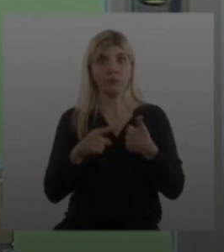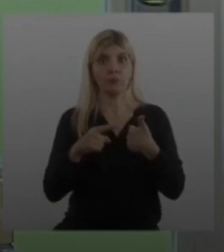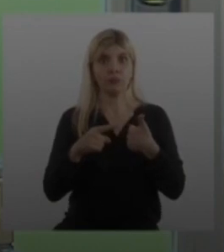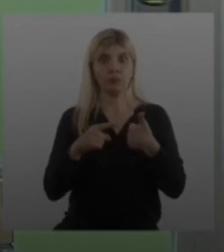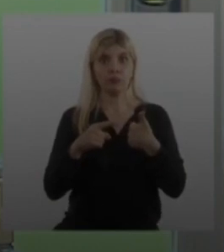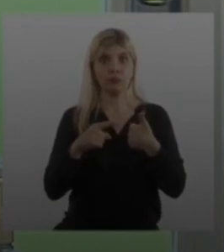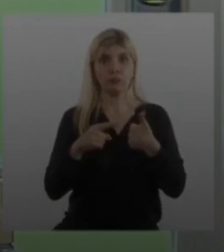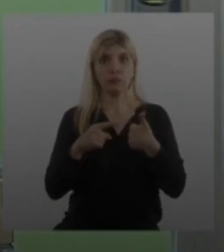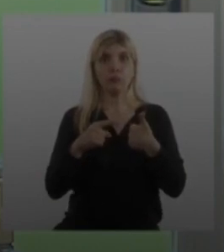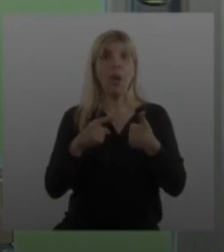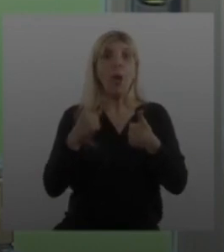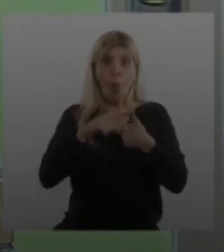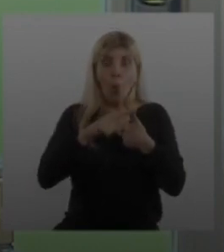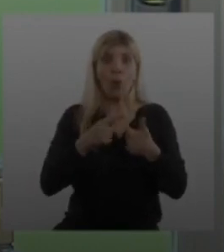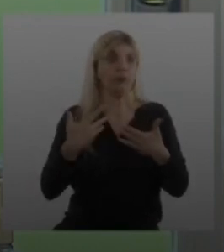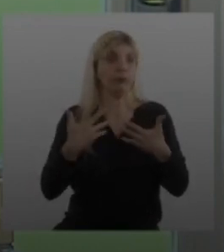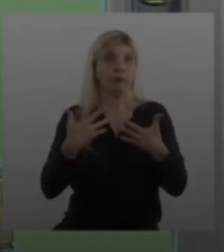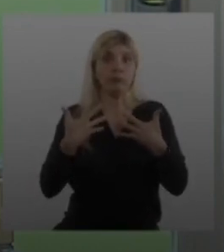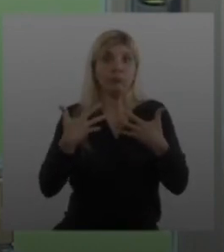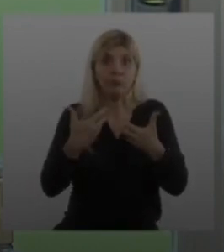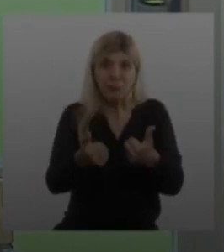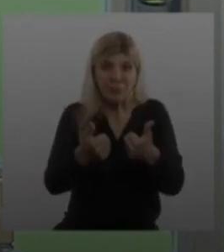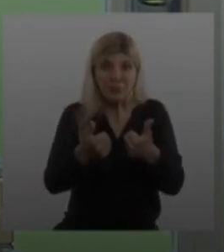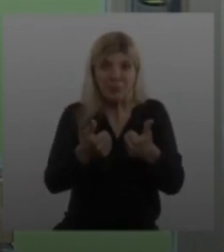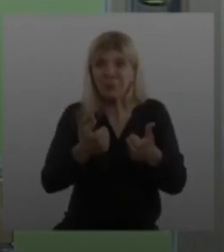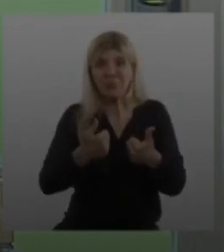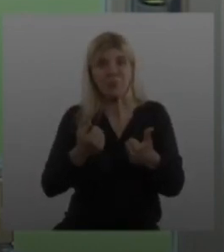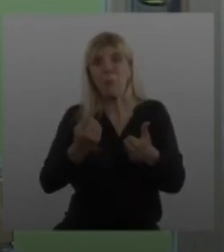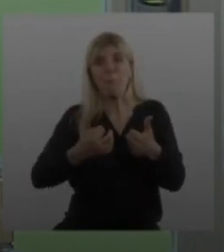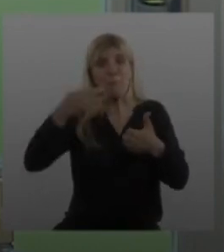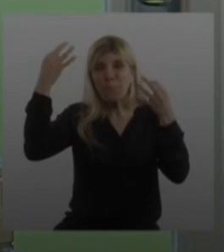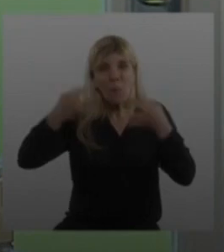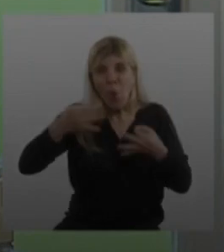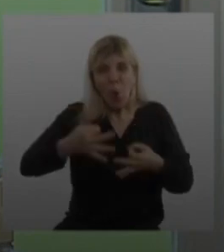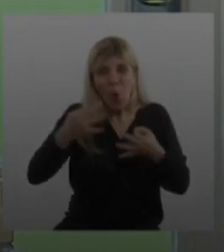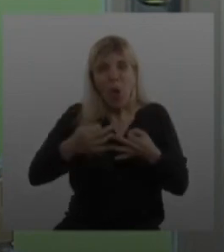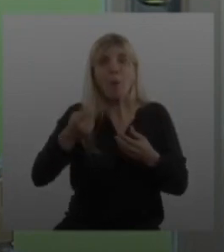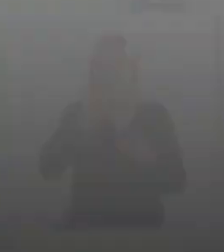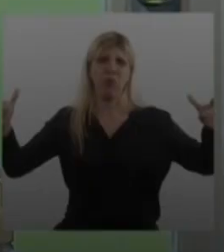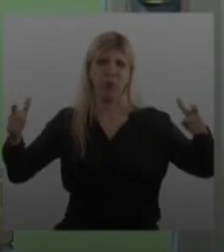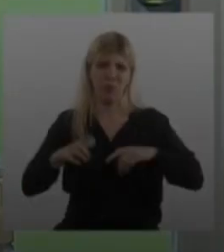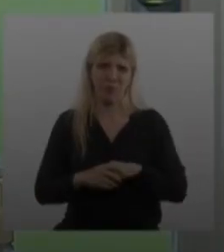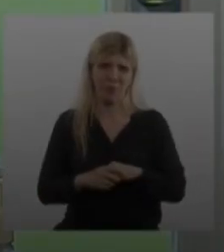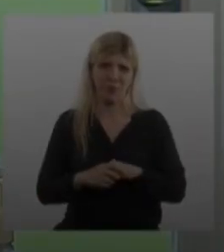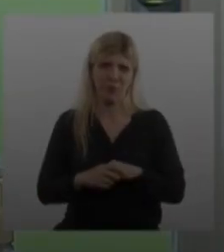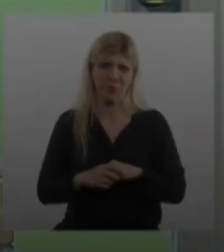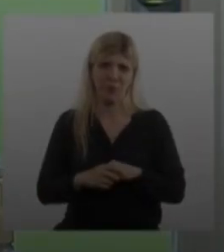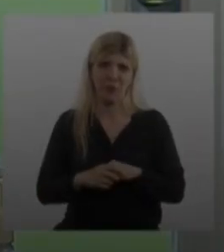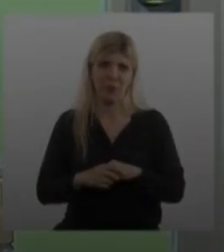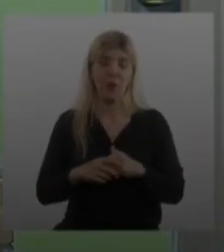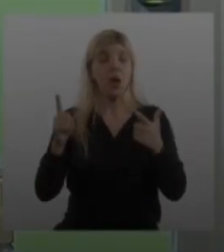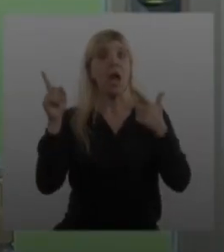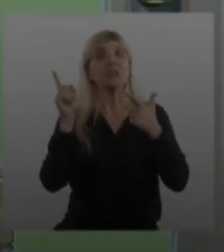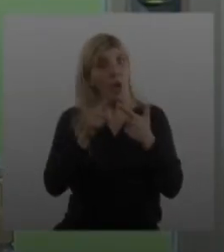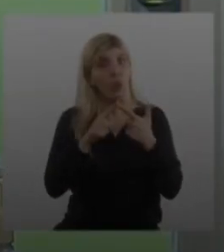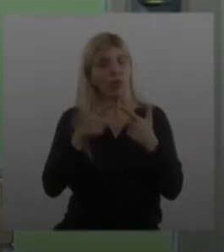Ministerio de Obra Pública, la más absoluta transparencia en la contratación de la obra pública. Hay un segundo aspecto